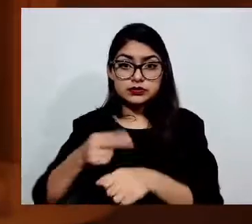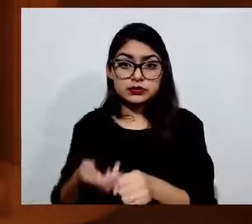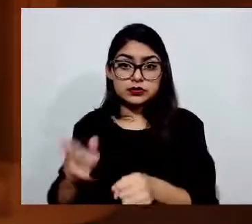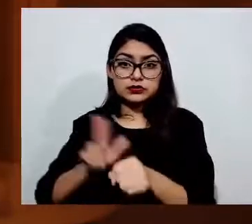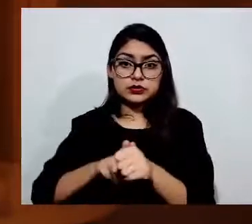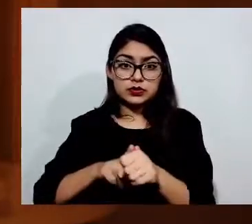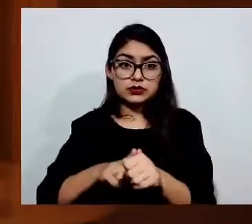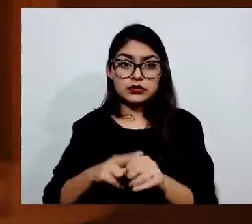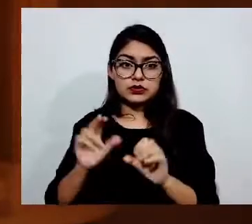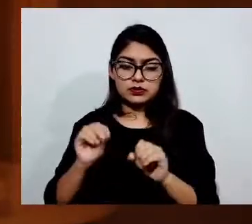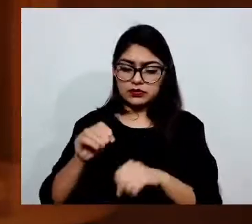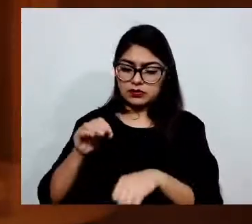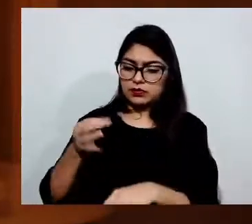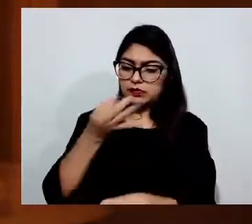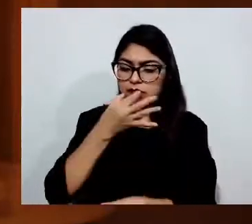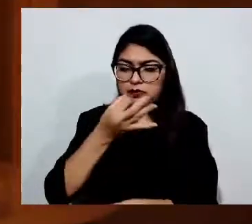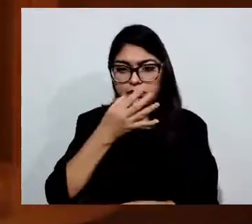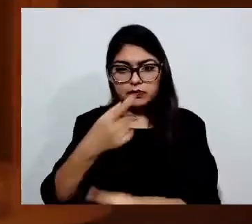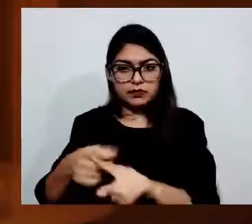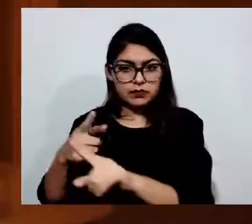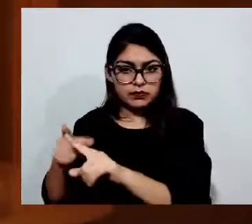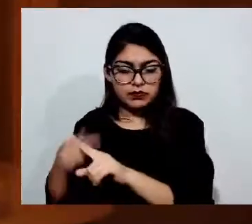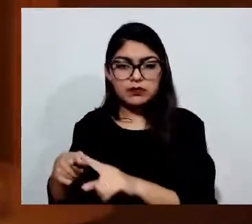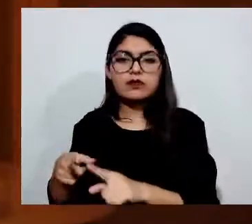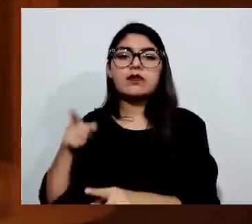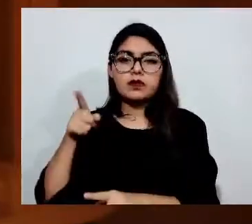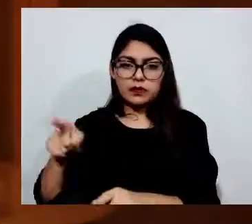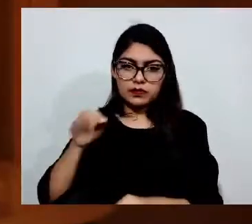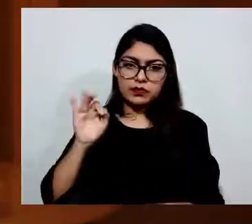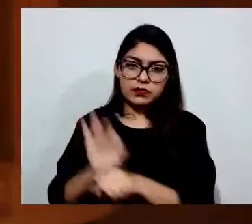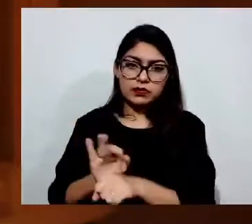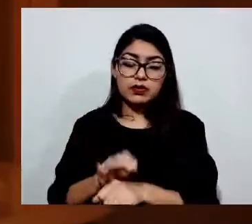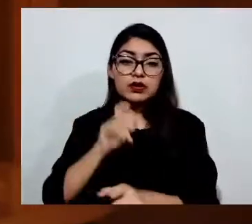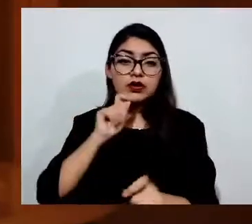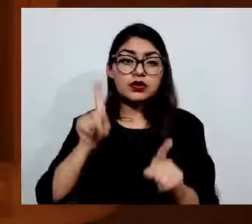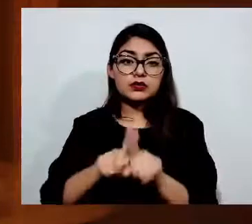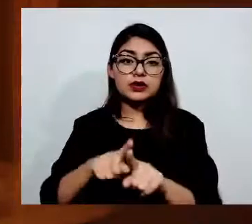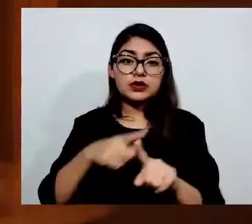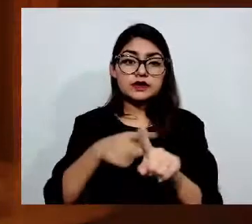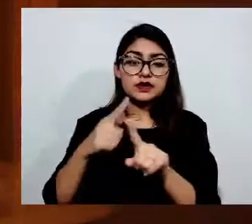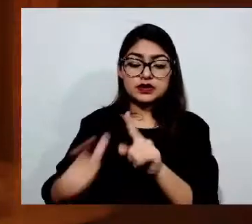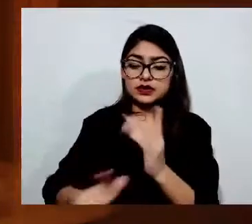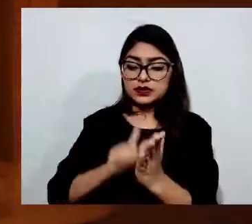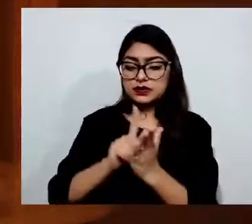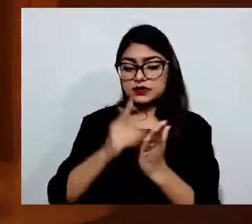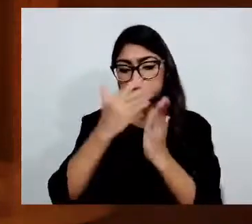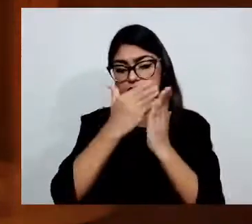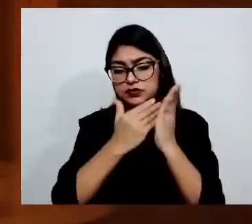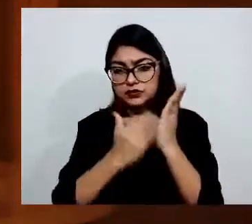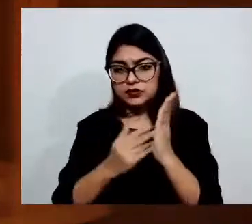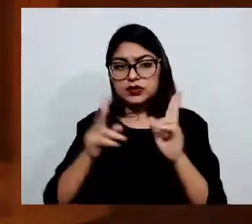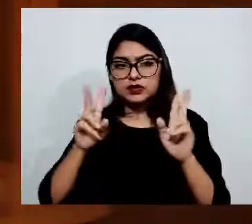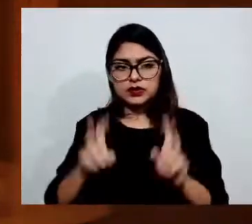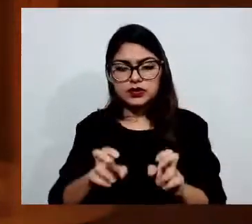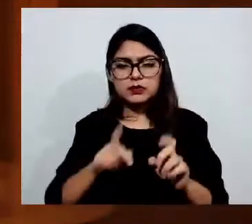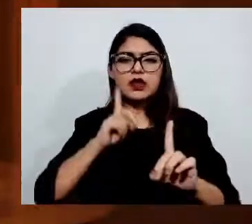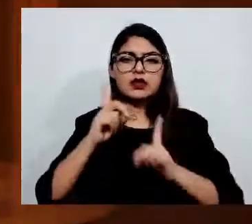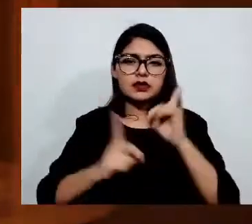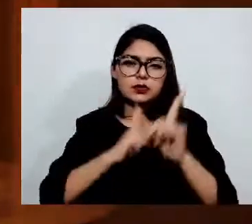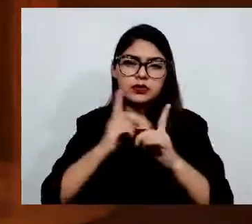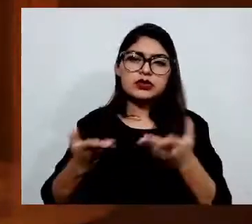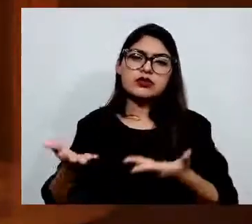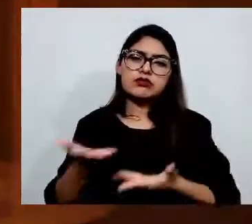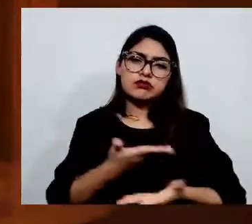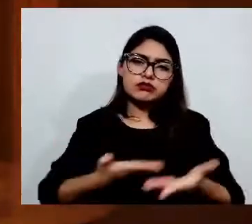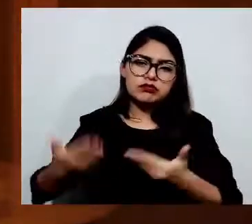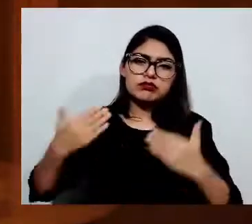Así como diversas prestaciones sociales en materia de deporte, recreación y cultura, tanto para ellas